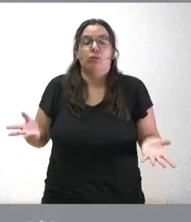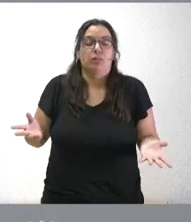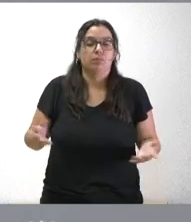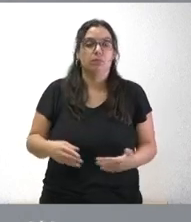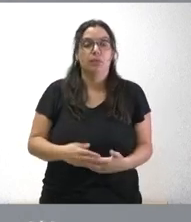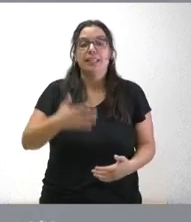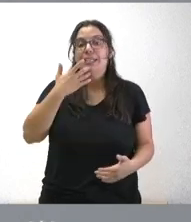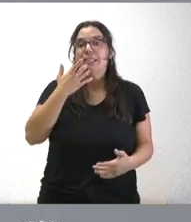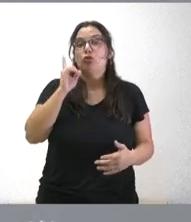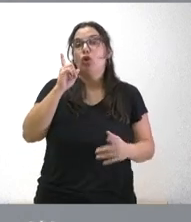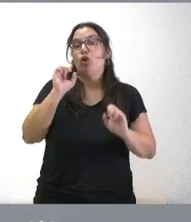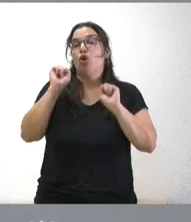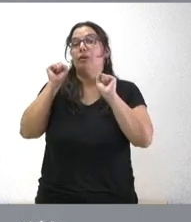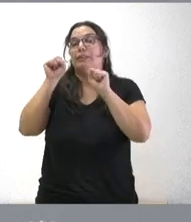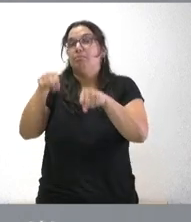si lo que hay es un retraso